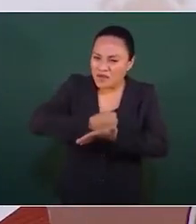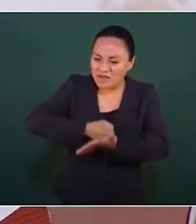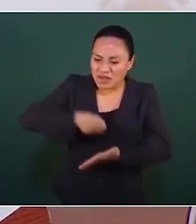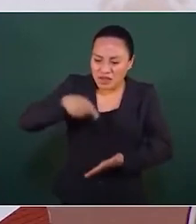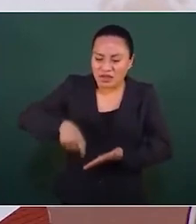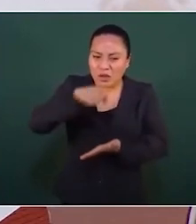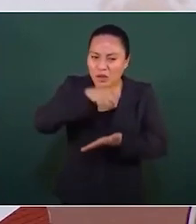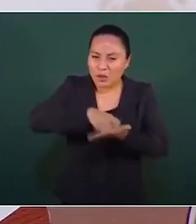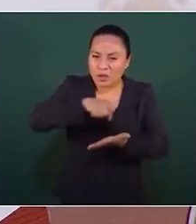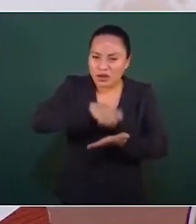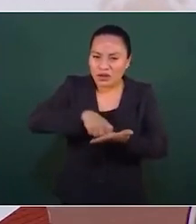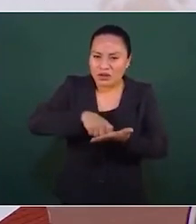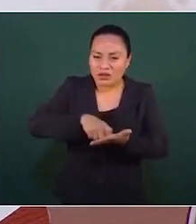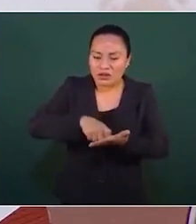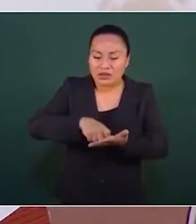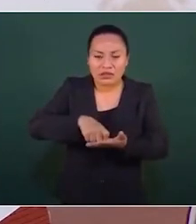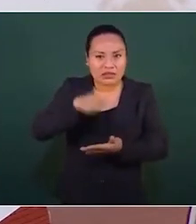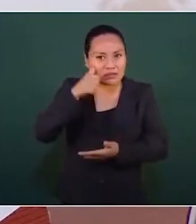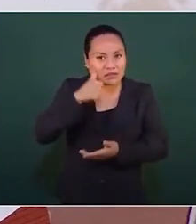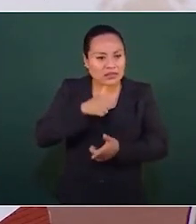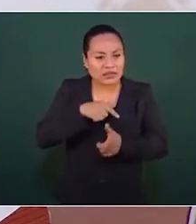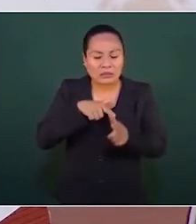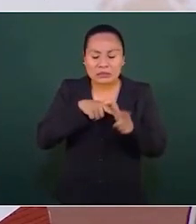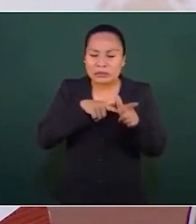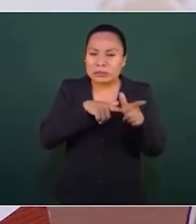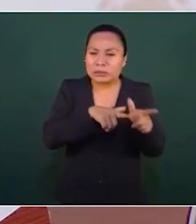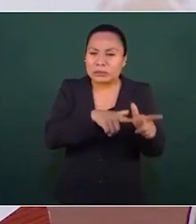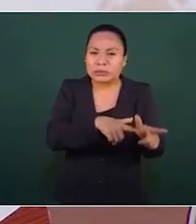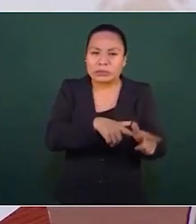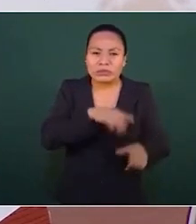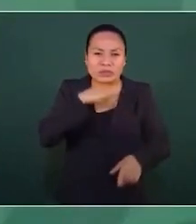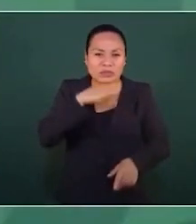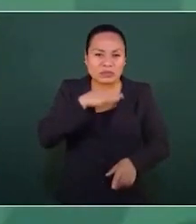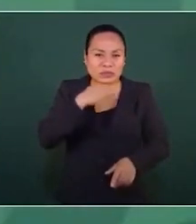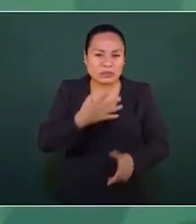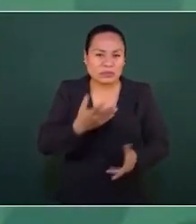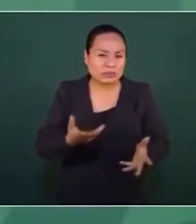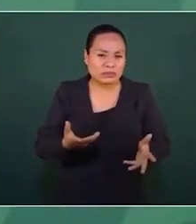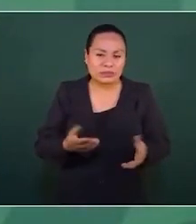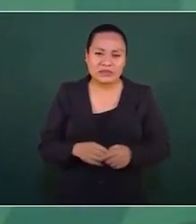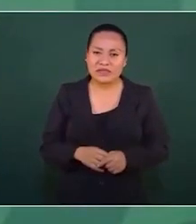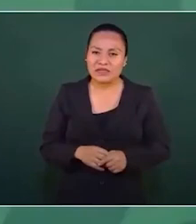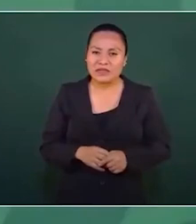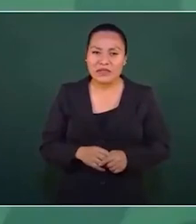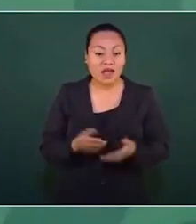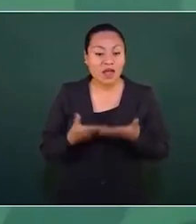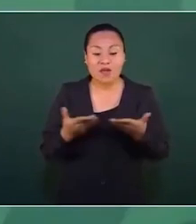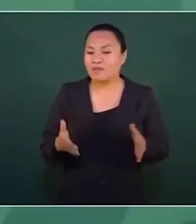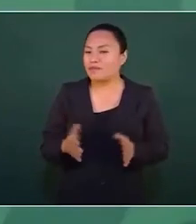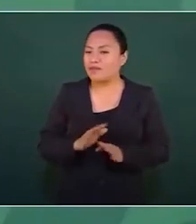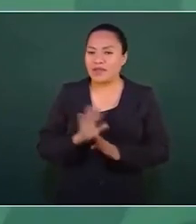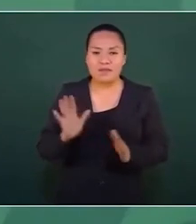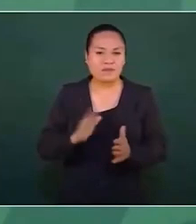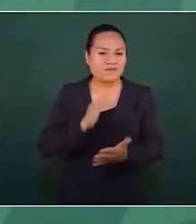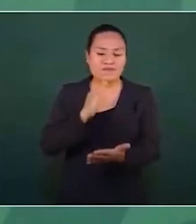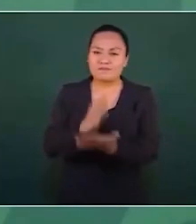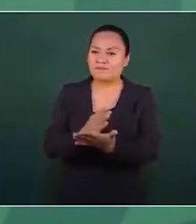esta corrupción en el país. Entonces, ya estamos